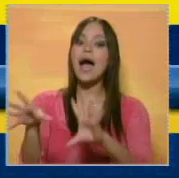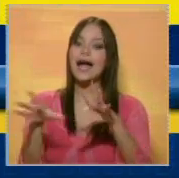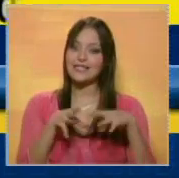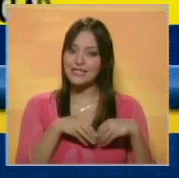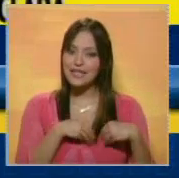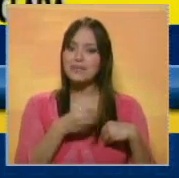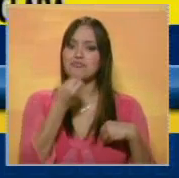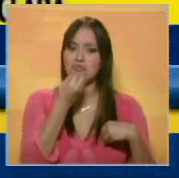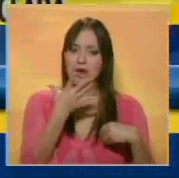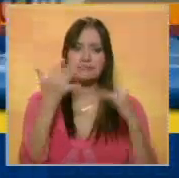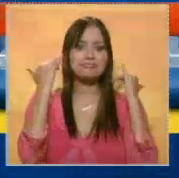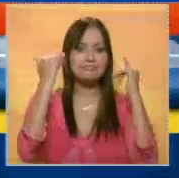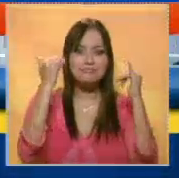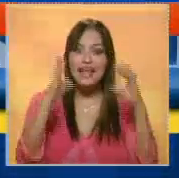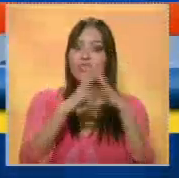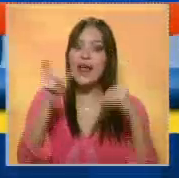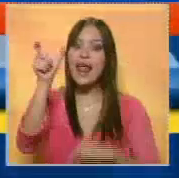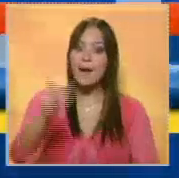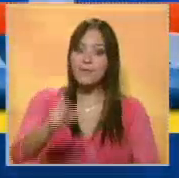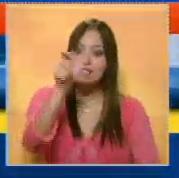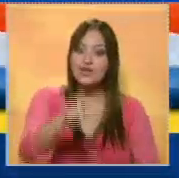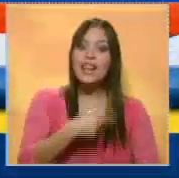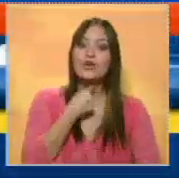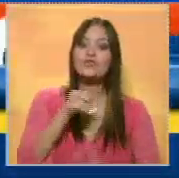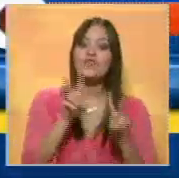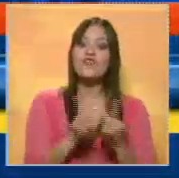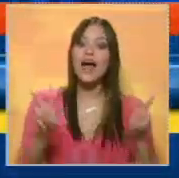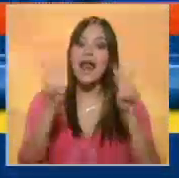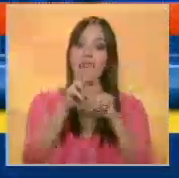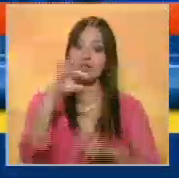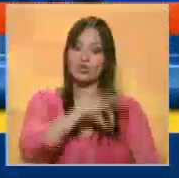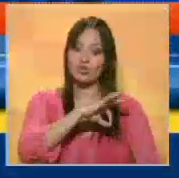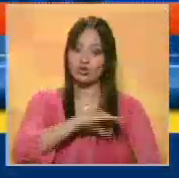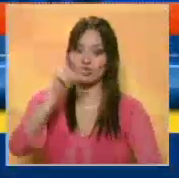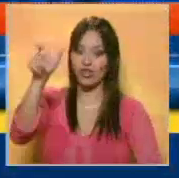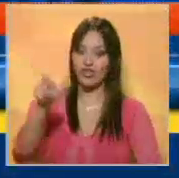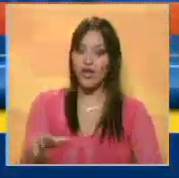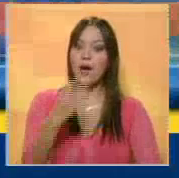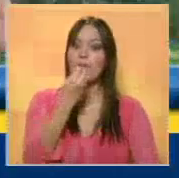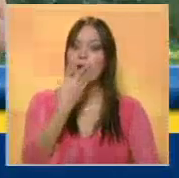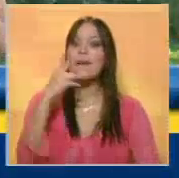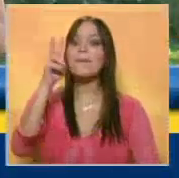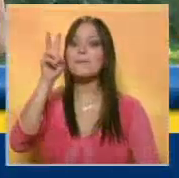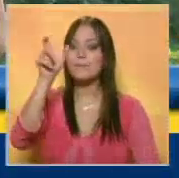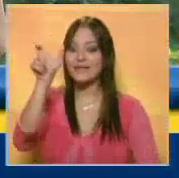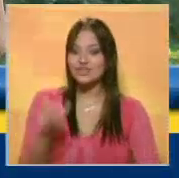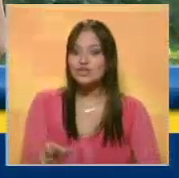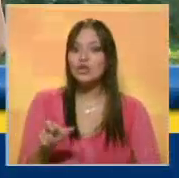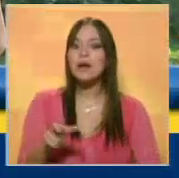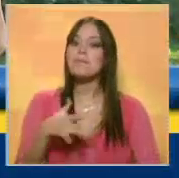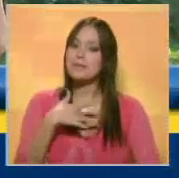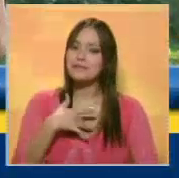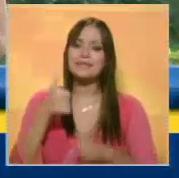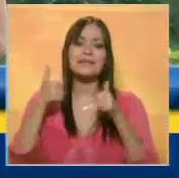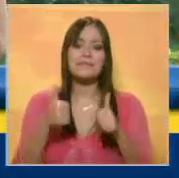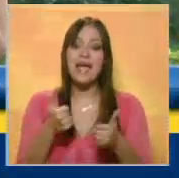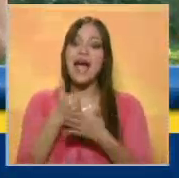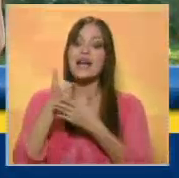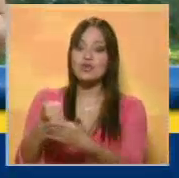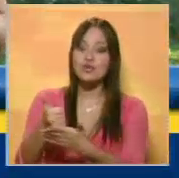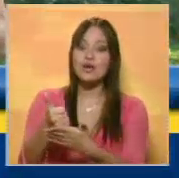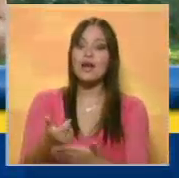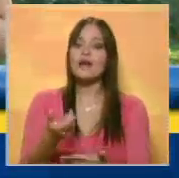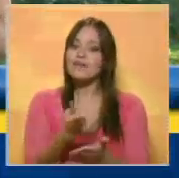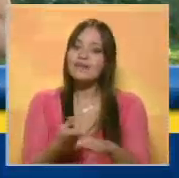que ha tenido en todo el país la promoción de valores ciudadanos plasmados en la campaña El Buen Venezolano. Nos llena de satisfacción contribuir con el